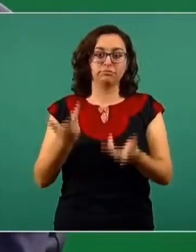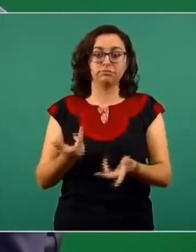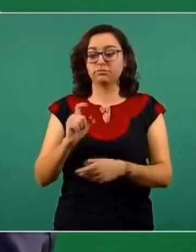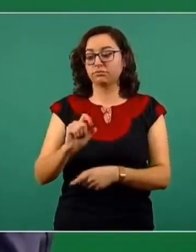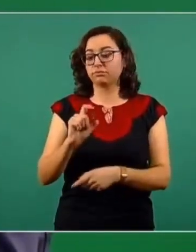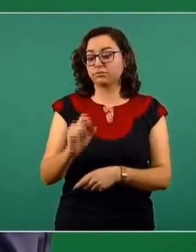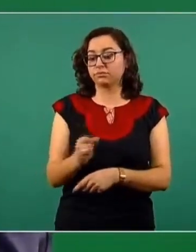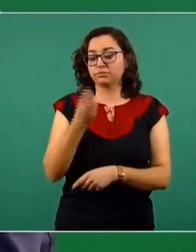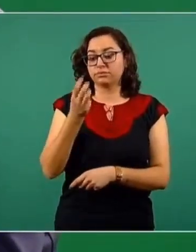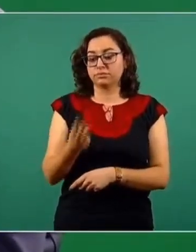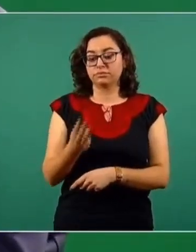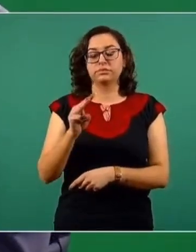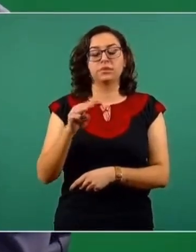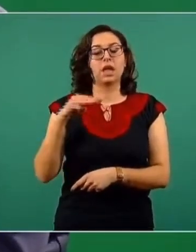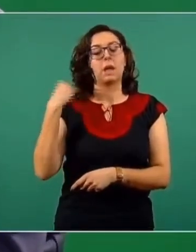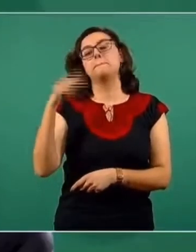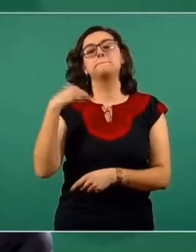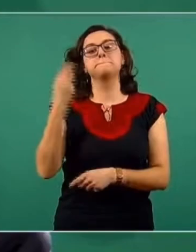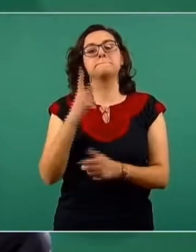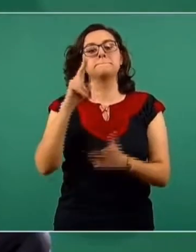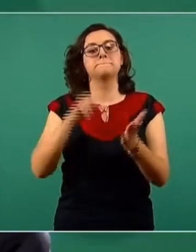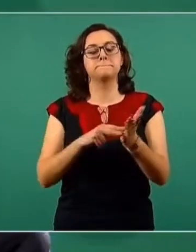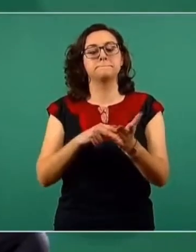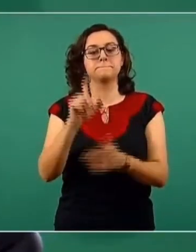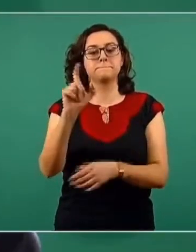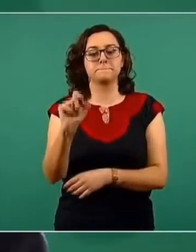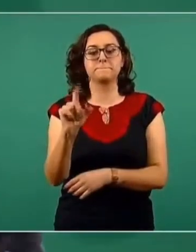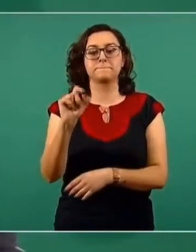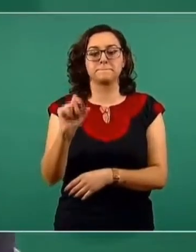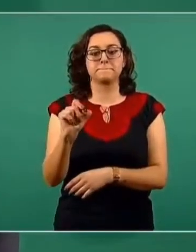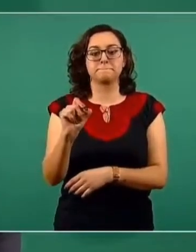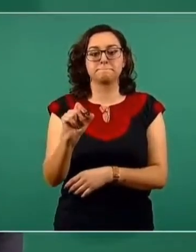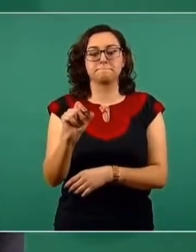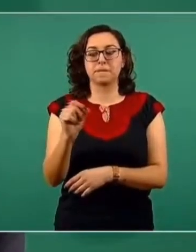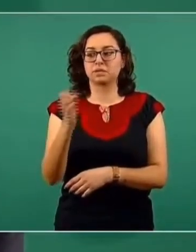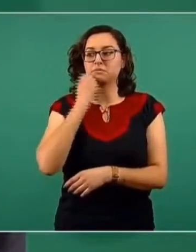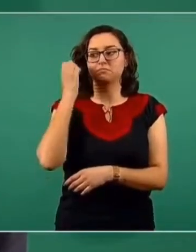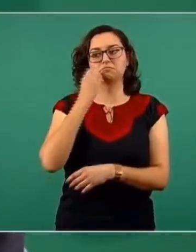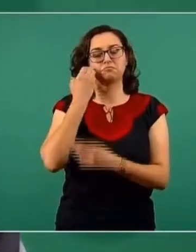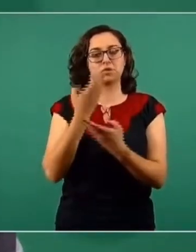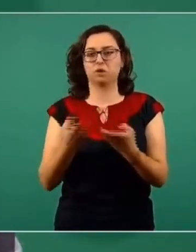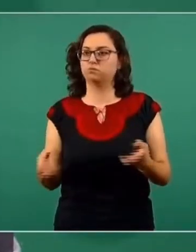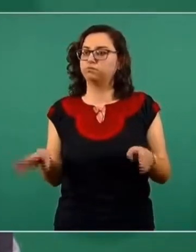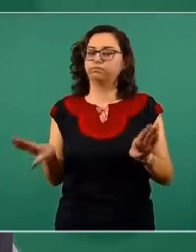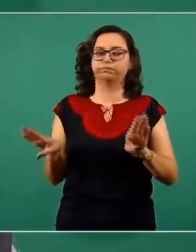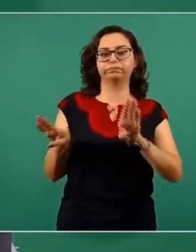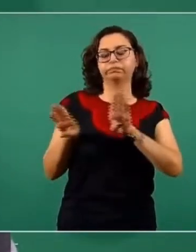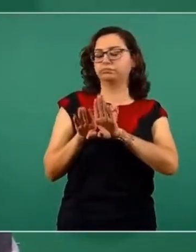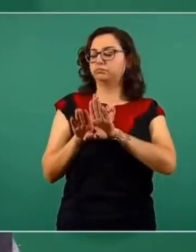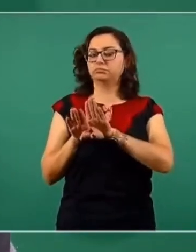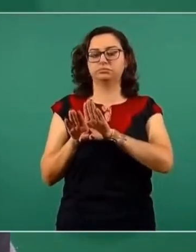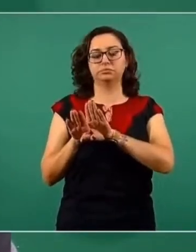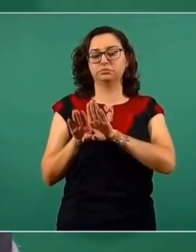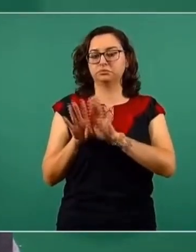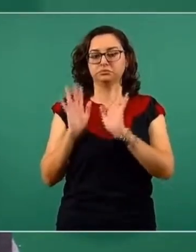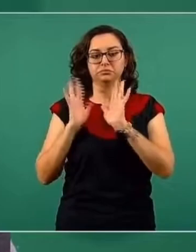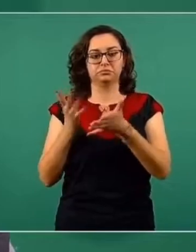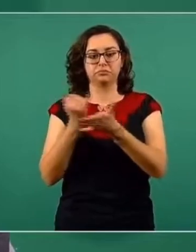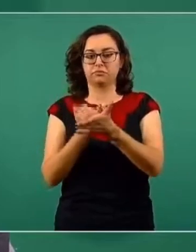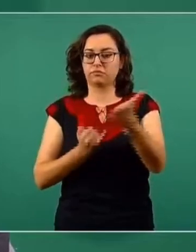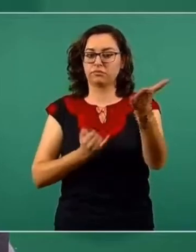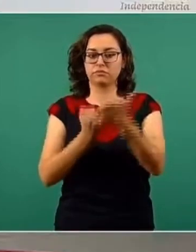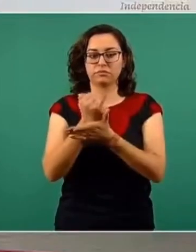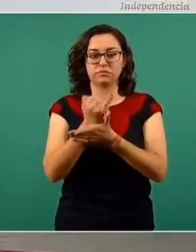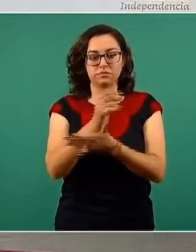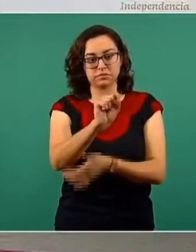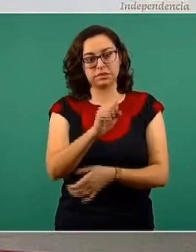23 de marzo de 2020 decidimos cerrar el sistema educativo, lo planteamos así a la